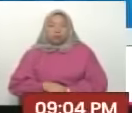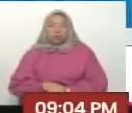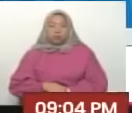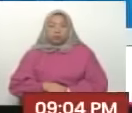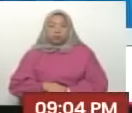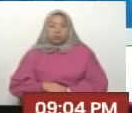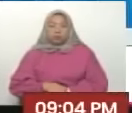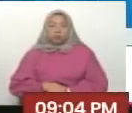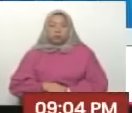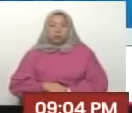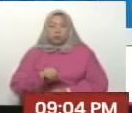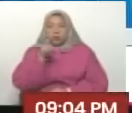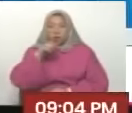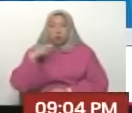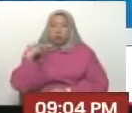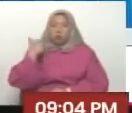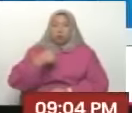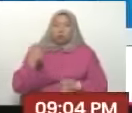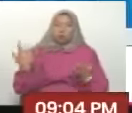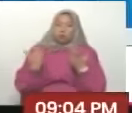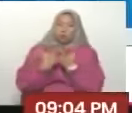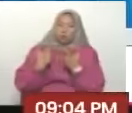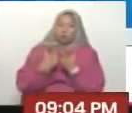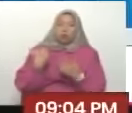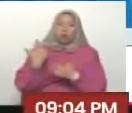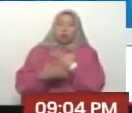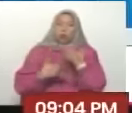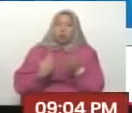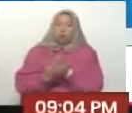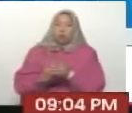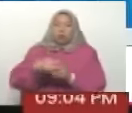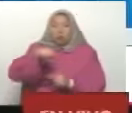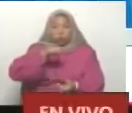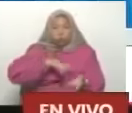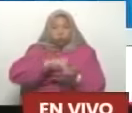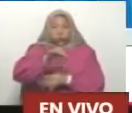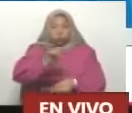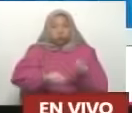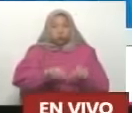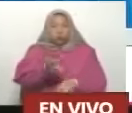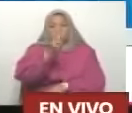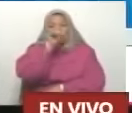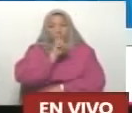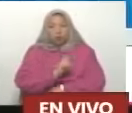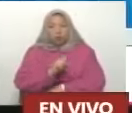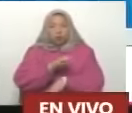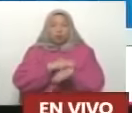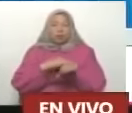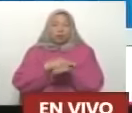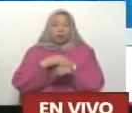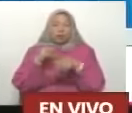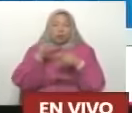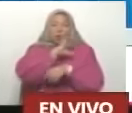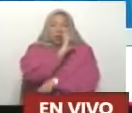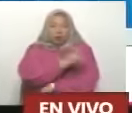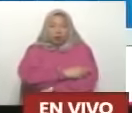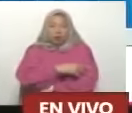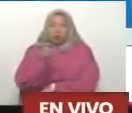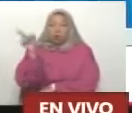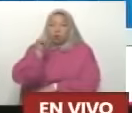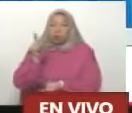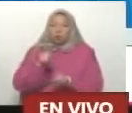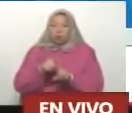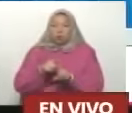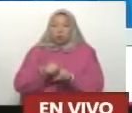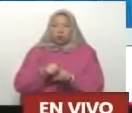Tiempo de Guarimba, golpes de Estado, invasiones. Cuatro años Ministro de Energía Eléctrica. Tiempo de